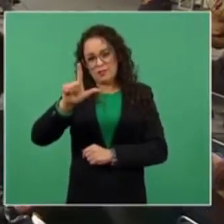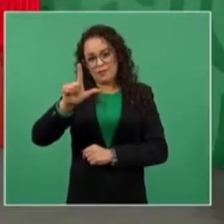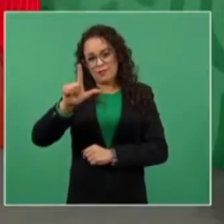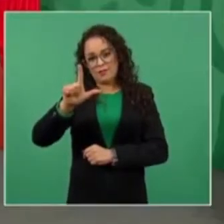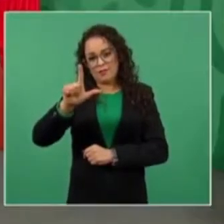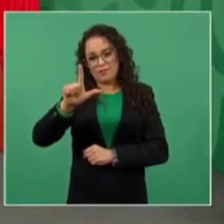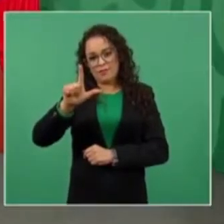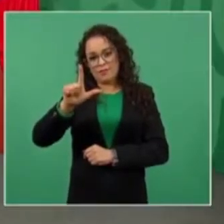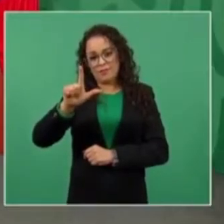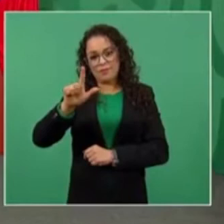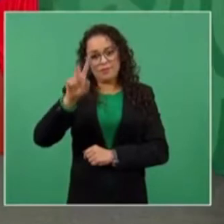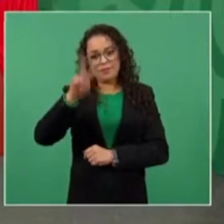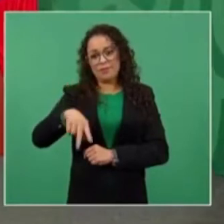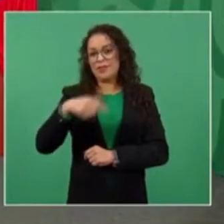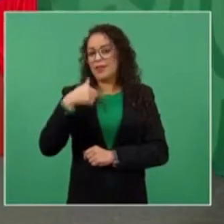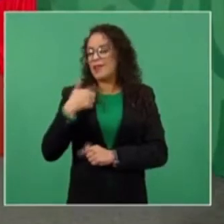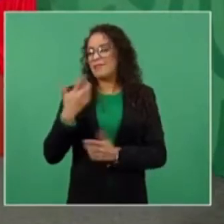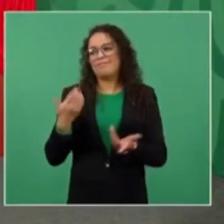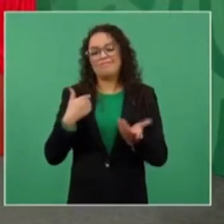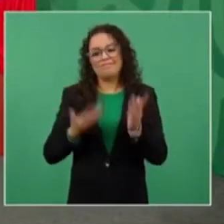pero me tengo que ir es que